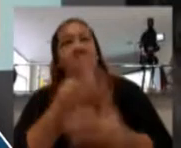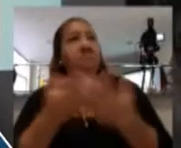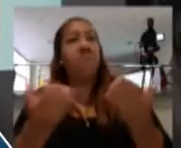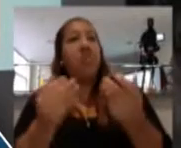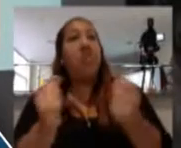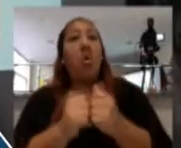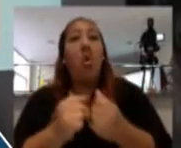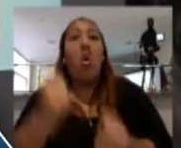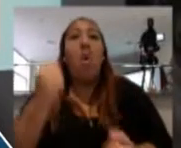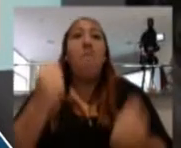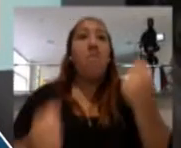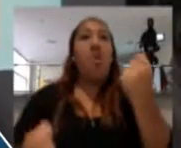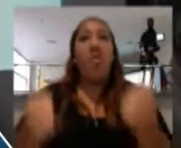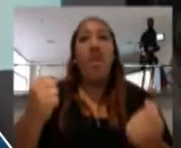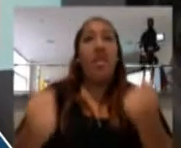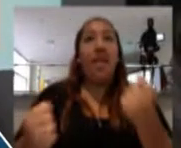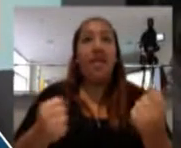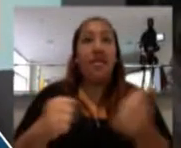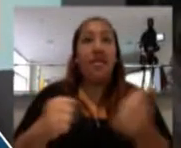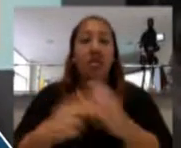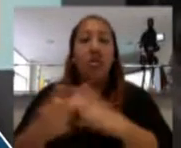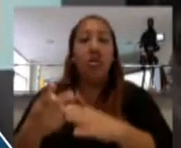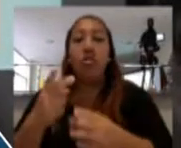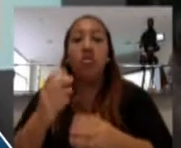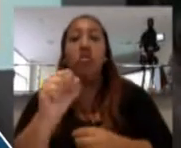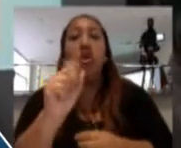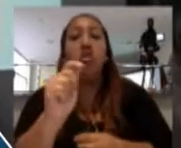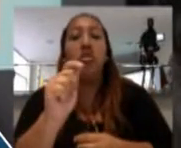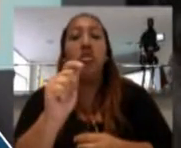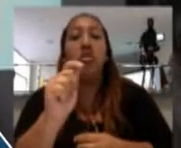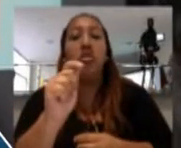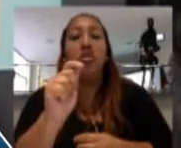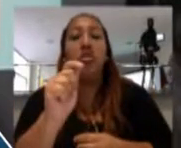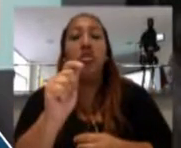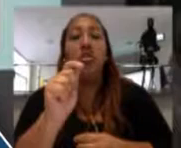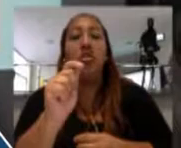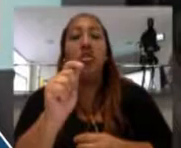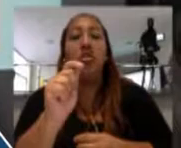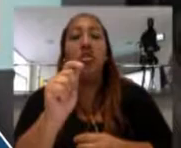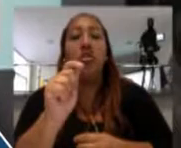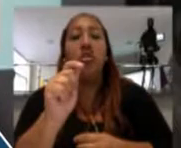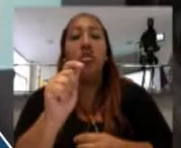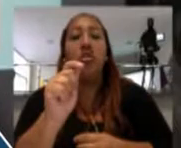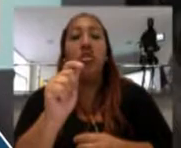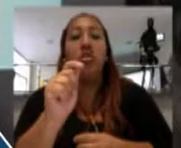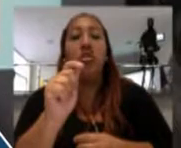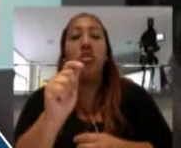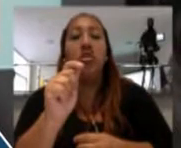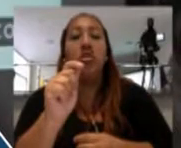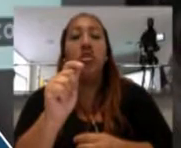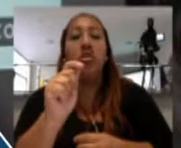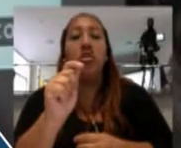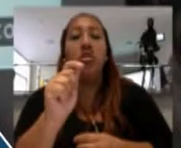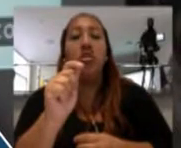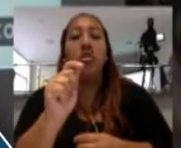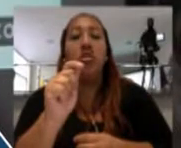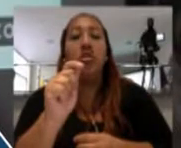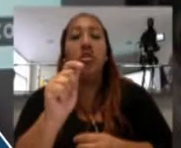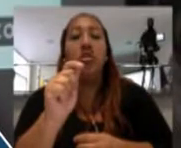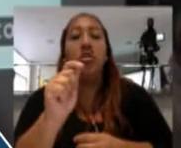movilidad sostenible. Amsterdam, Rotterdam e Injoven fueron las ciudades visitadas para esto.